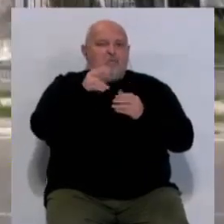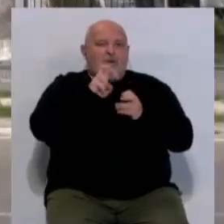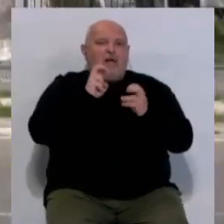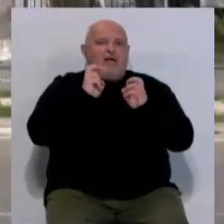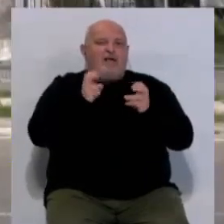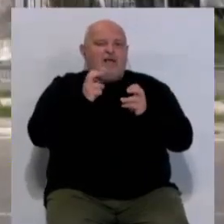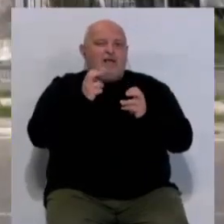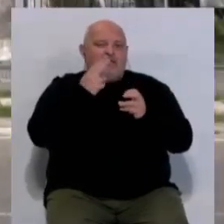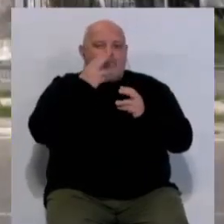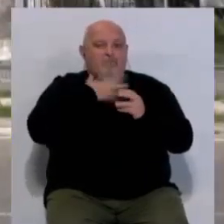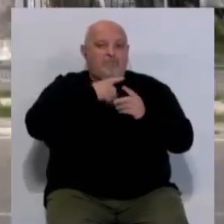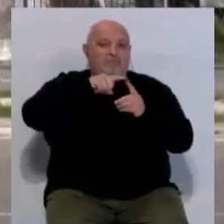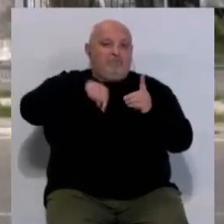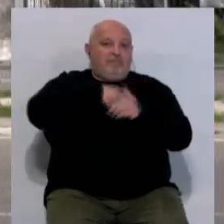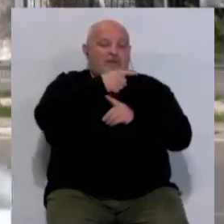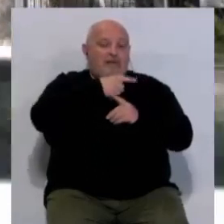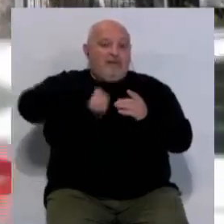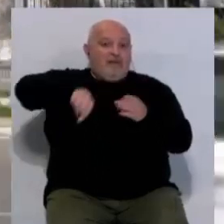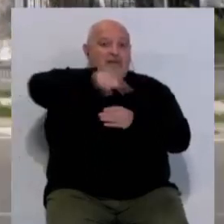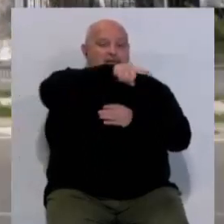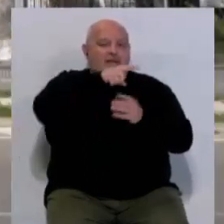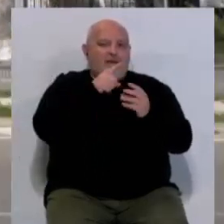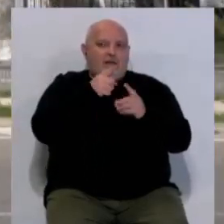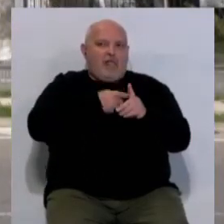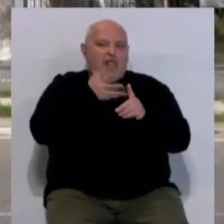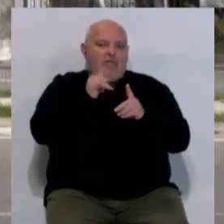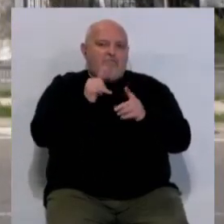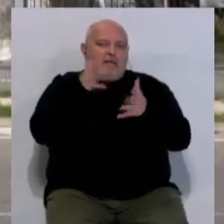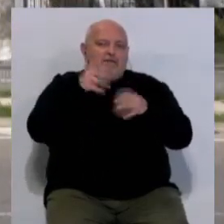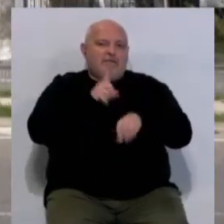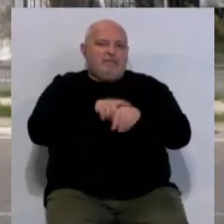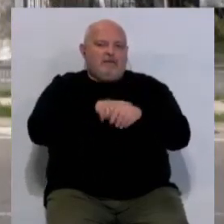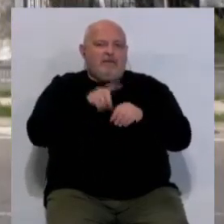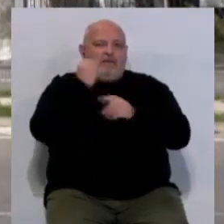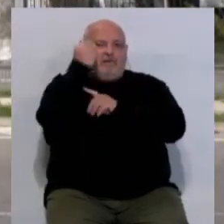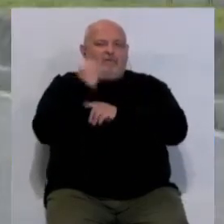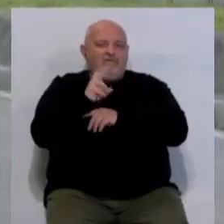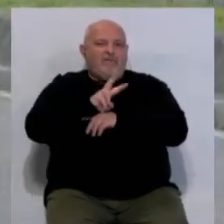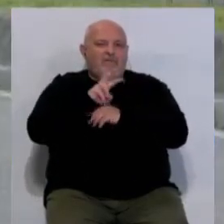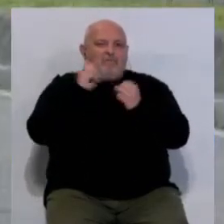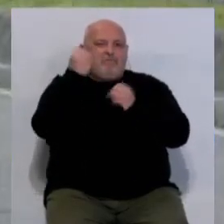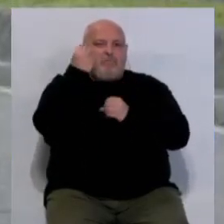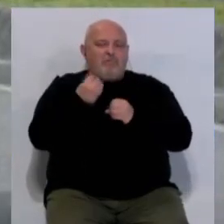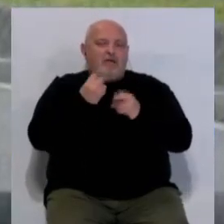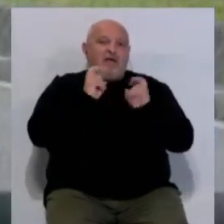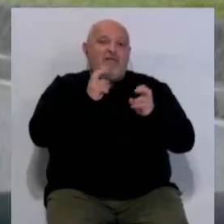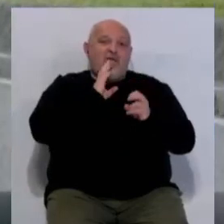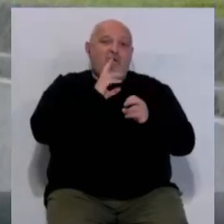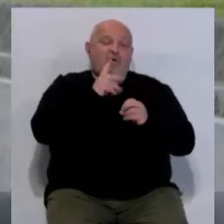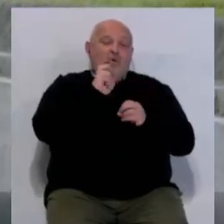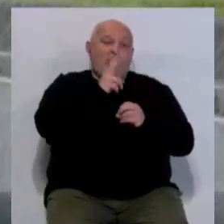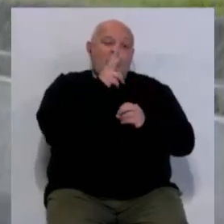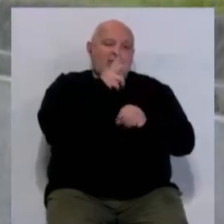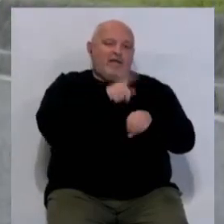avenida de la Sanidad Pública, porque ese itinerario, aseguran, cuenta con un mayor tiempo de verde en los semáforos sincronizados que la avenida de Huelva,